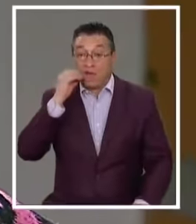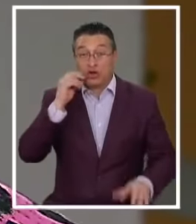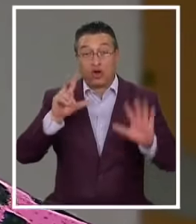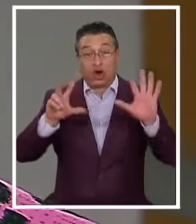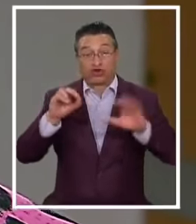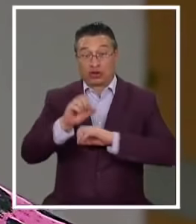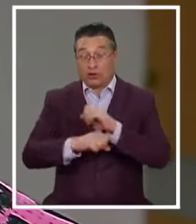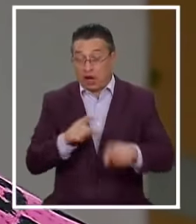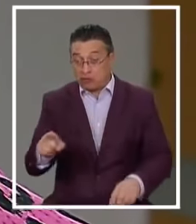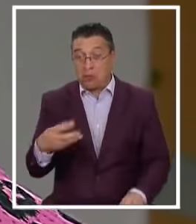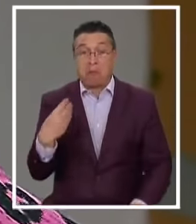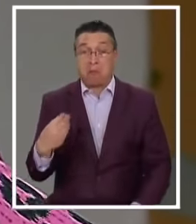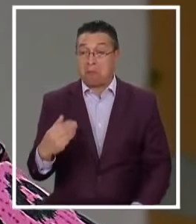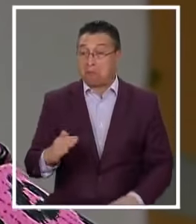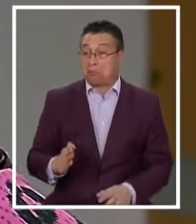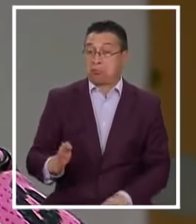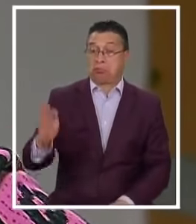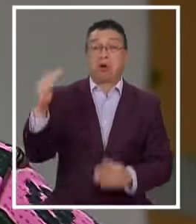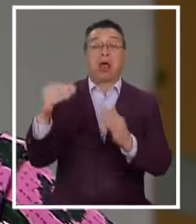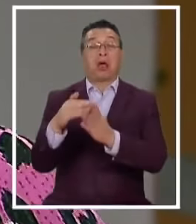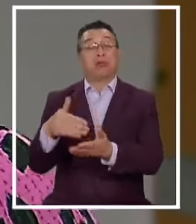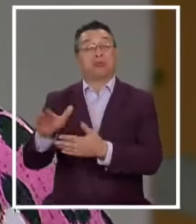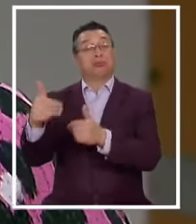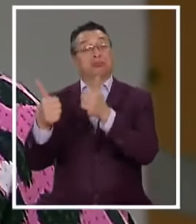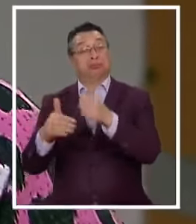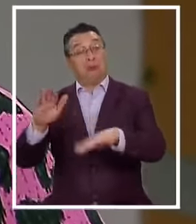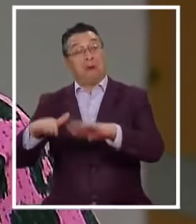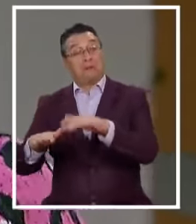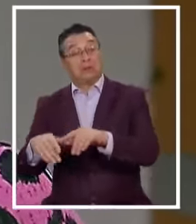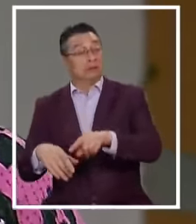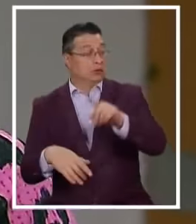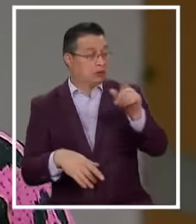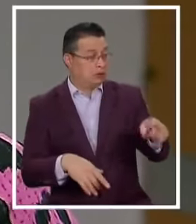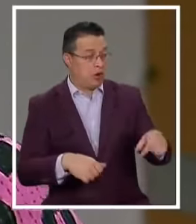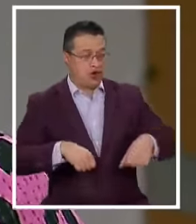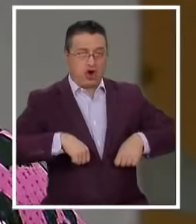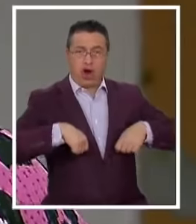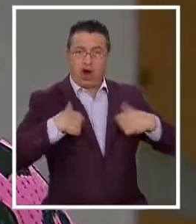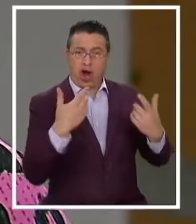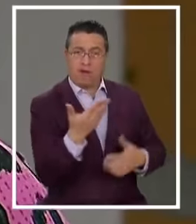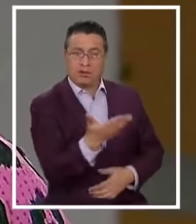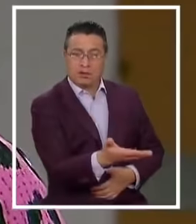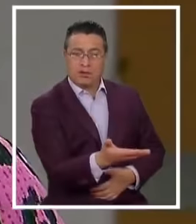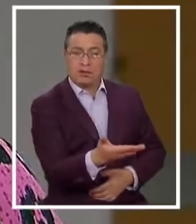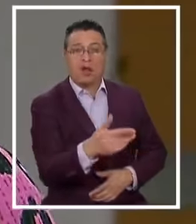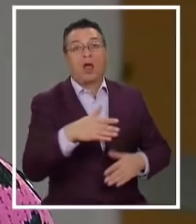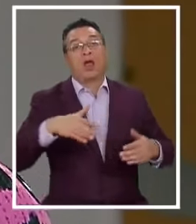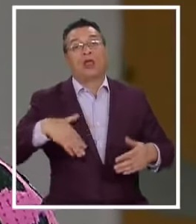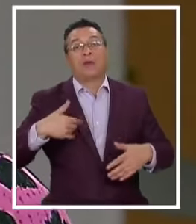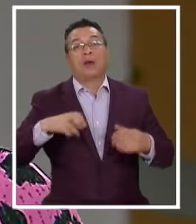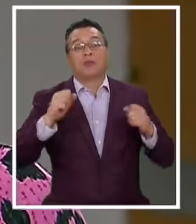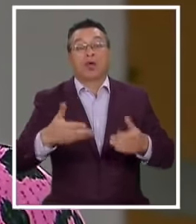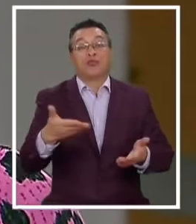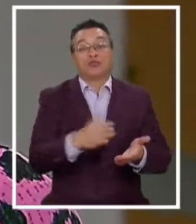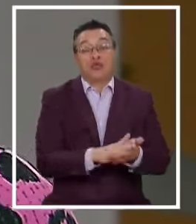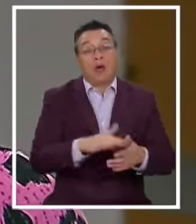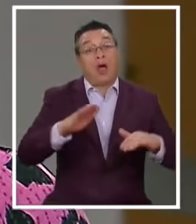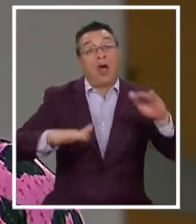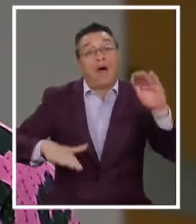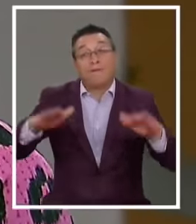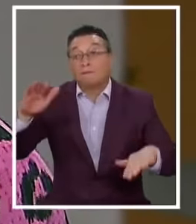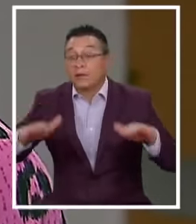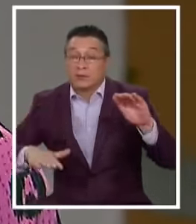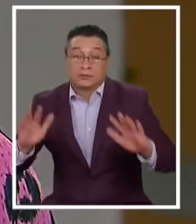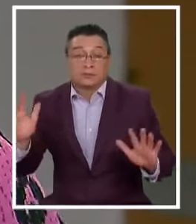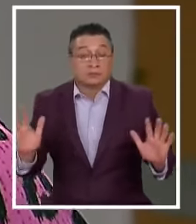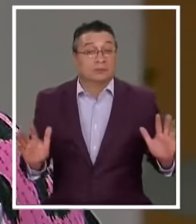80 años Que salen adelante Y están en sus casas Y de repente Tenemos gente Muy joven Que lamentablemente Puede fallecer Ya